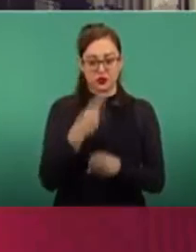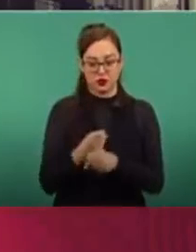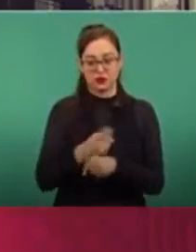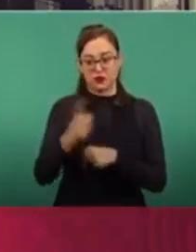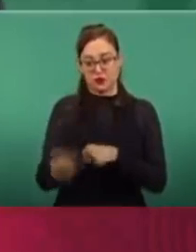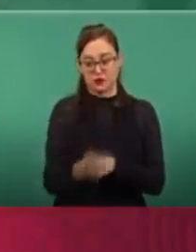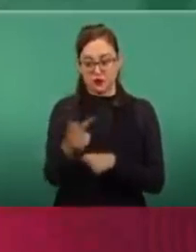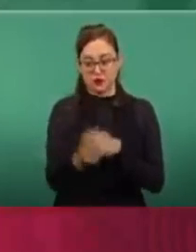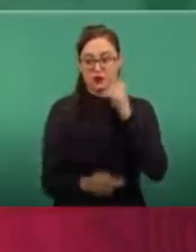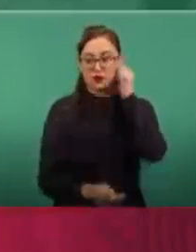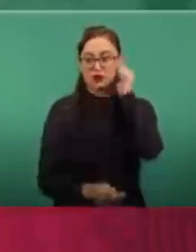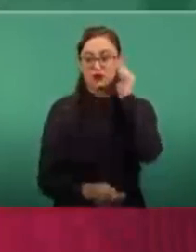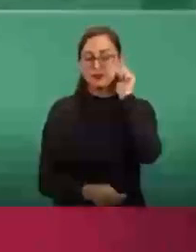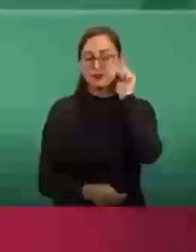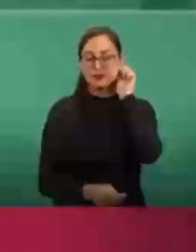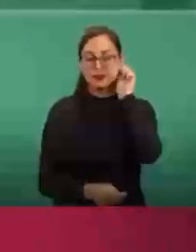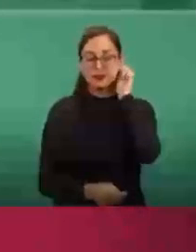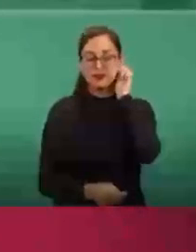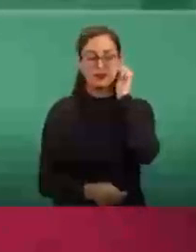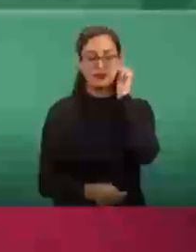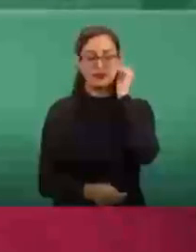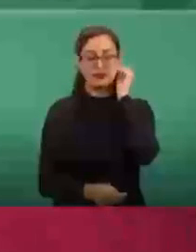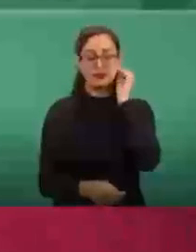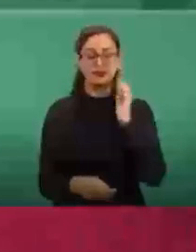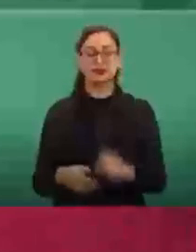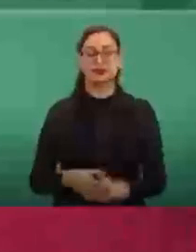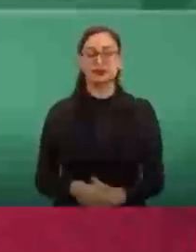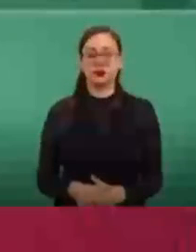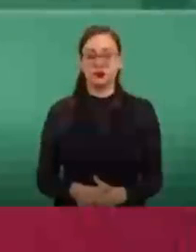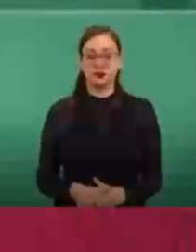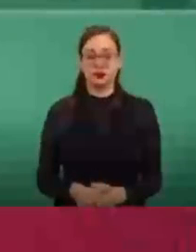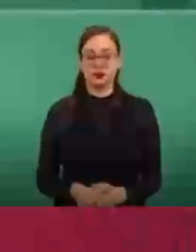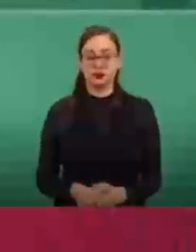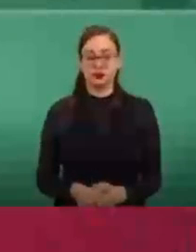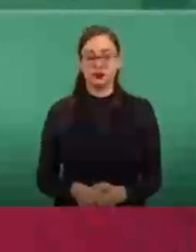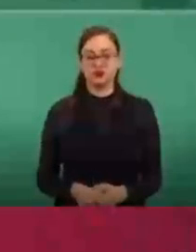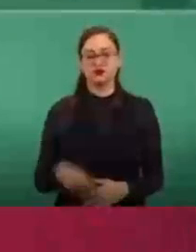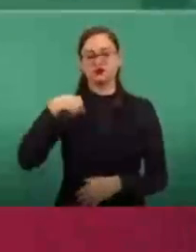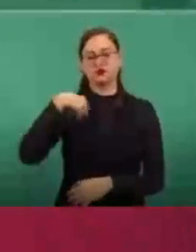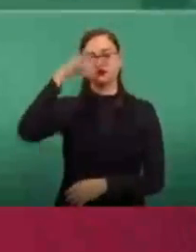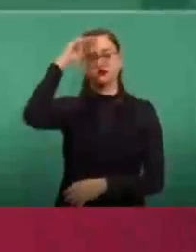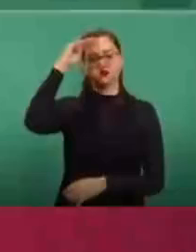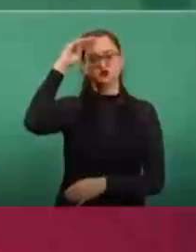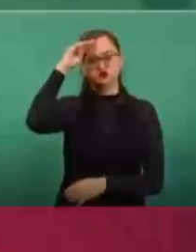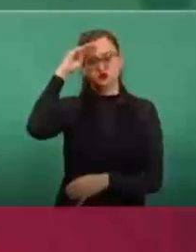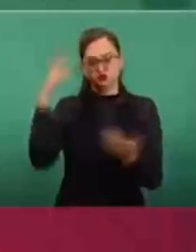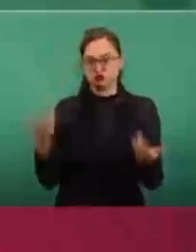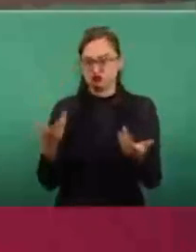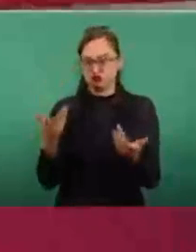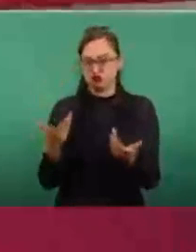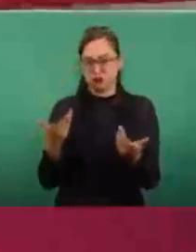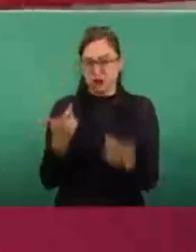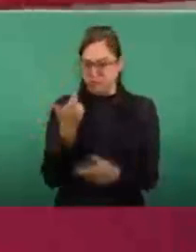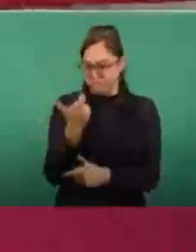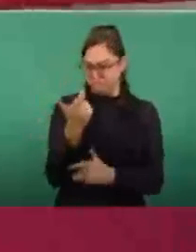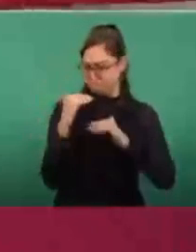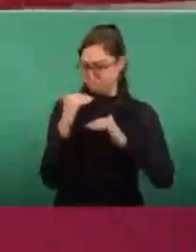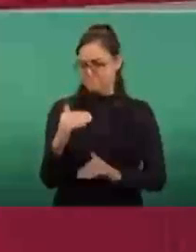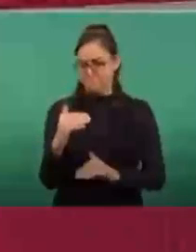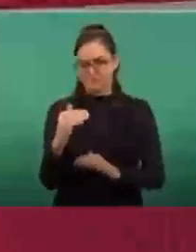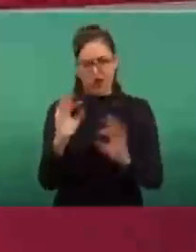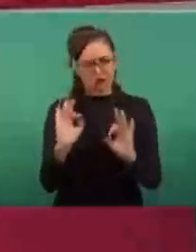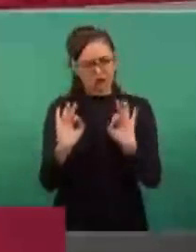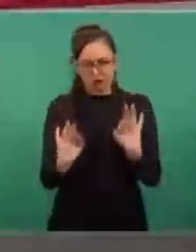Yo pienso que si ha funcionado lo de los precios máximos del gas,